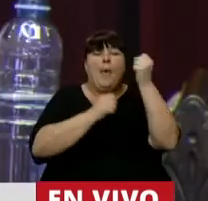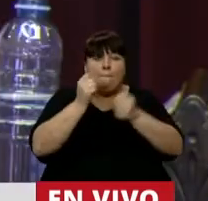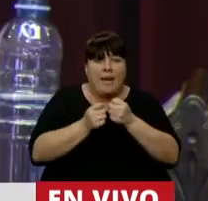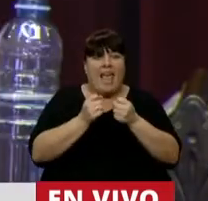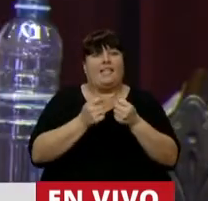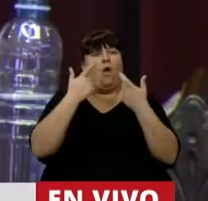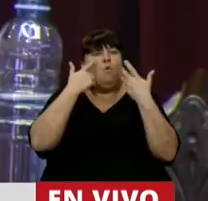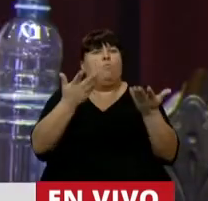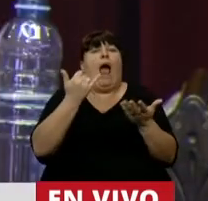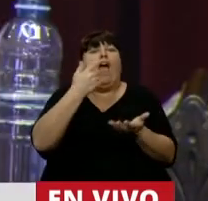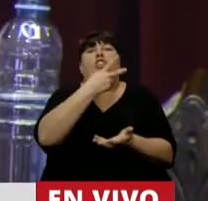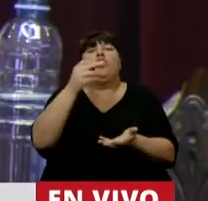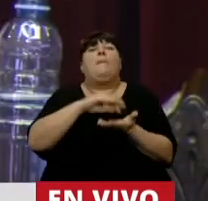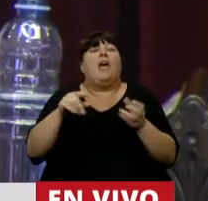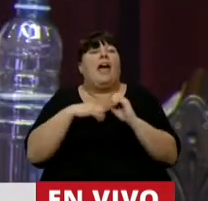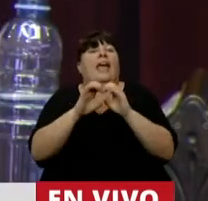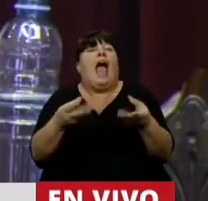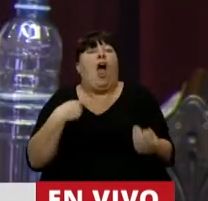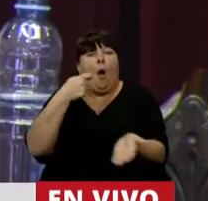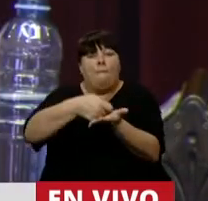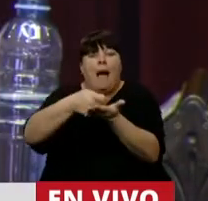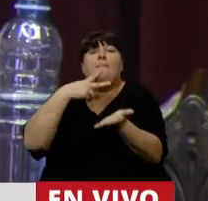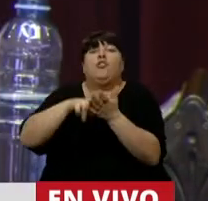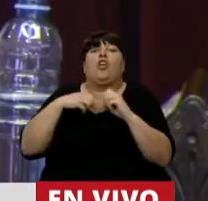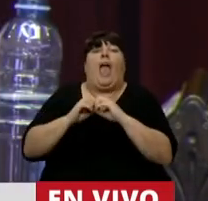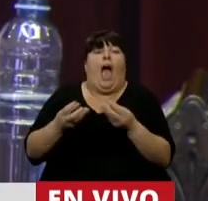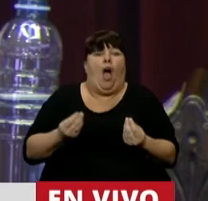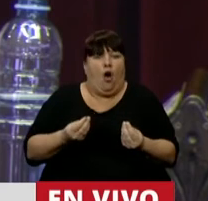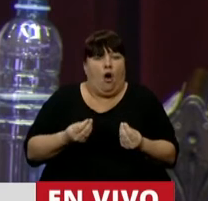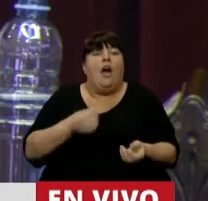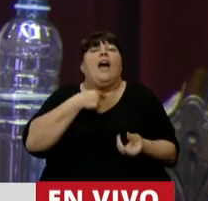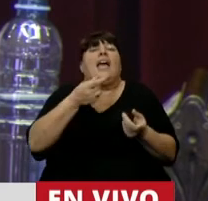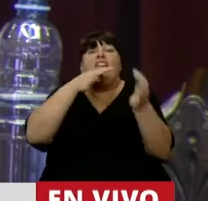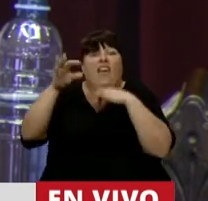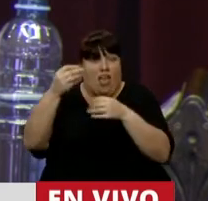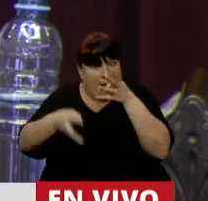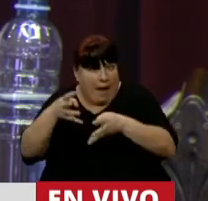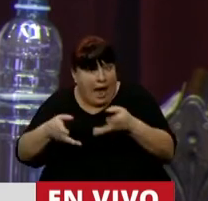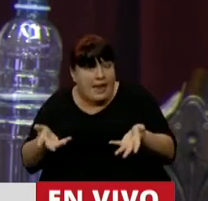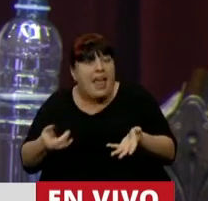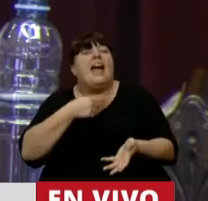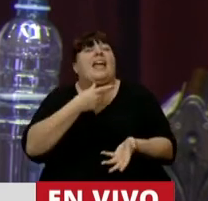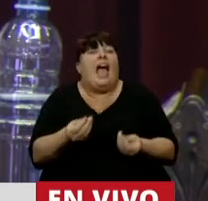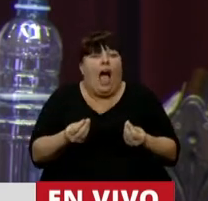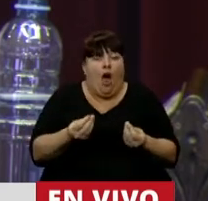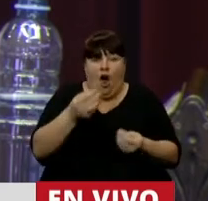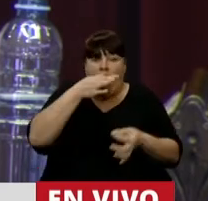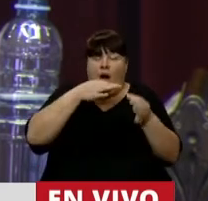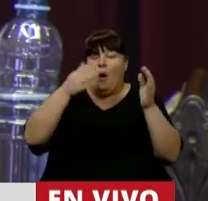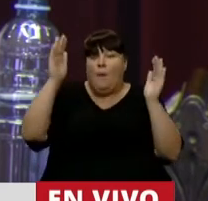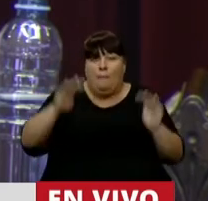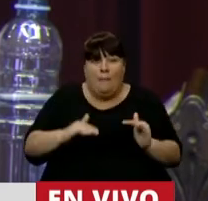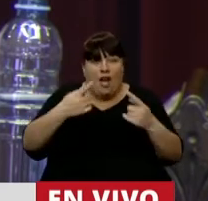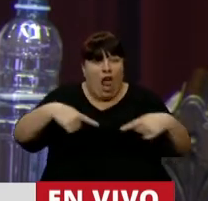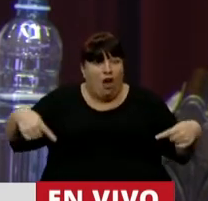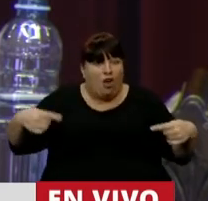saca y muestra a sus 200 empleados y le diga qué querés que haga para pagar este impuesto, qué querés que venda la máquina, qué querés que haga que baje la materia